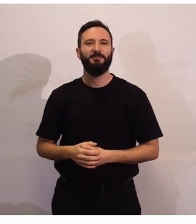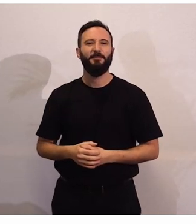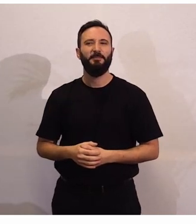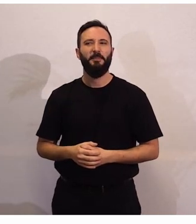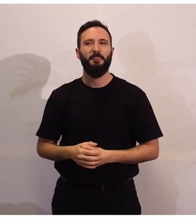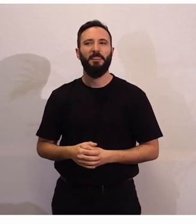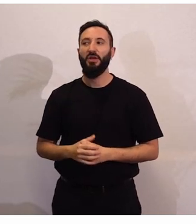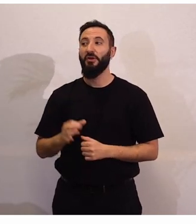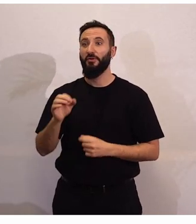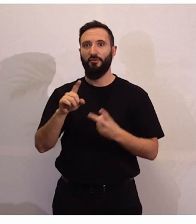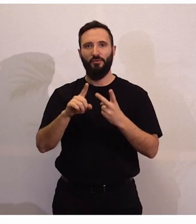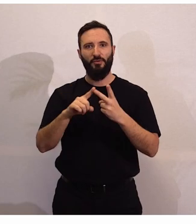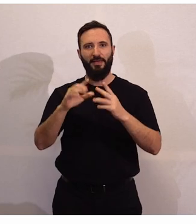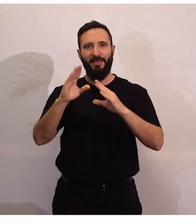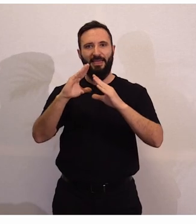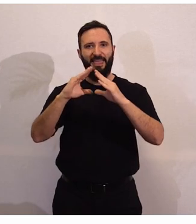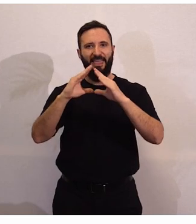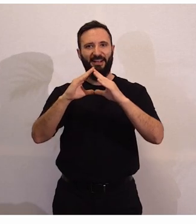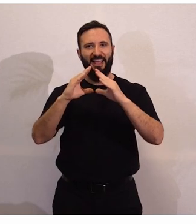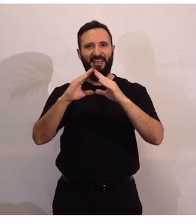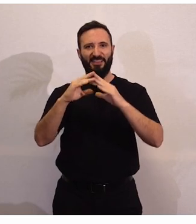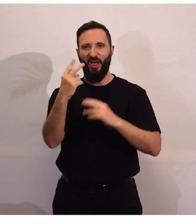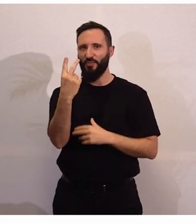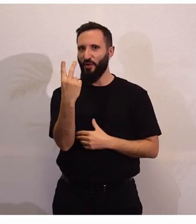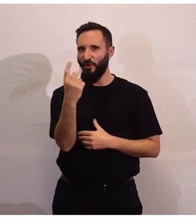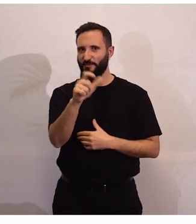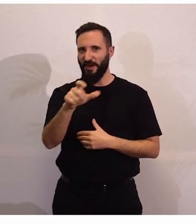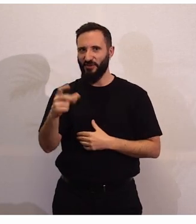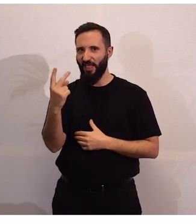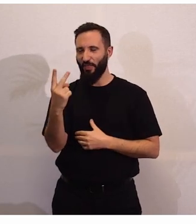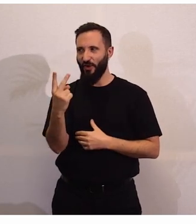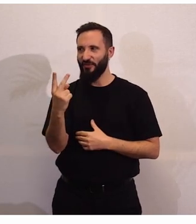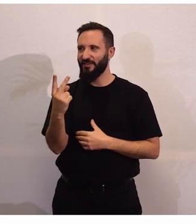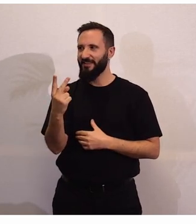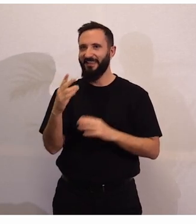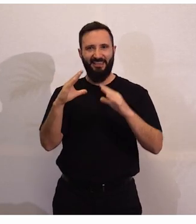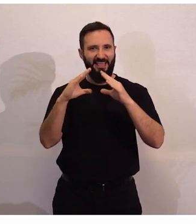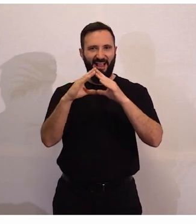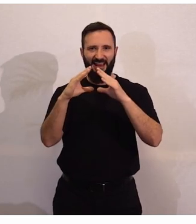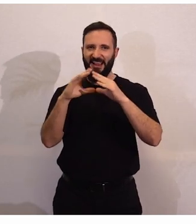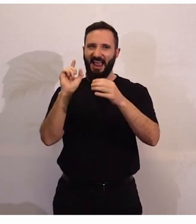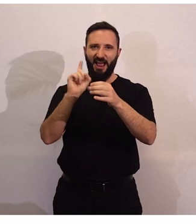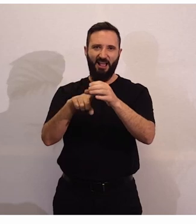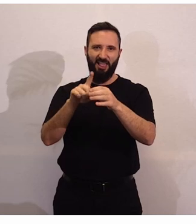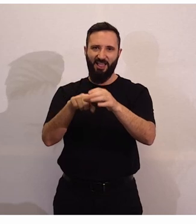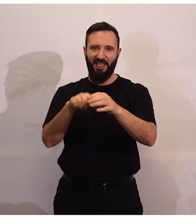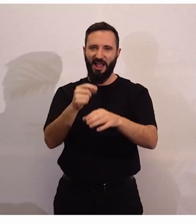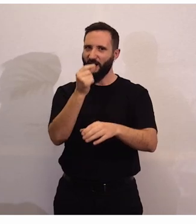En la iglesia dos, ¿eh? En la iglesia nos gusta participar, ¿eh?